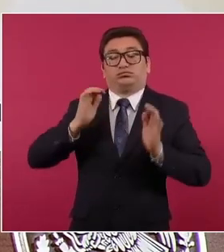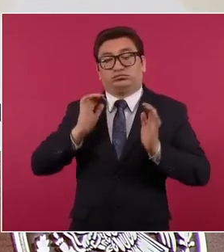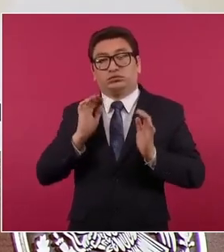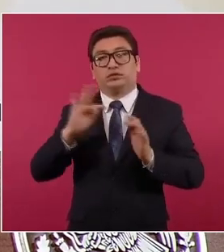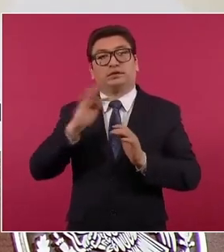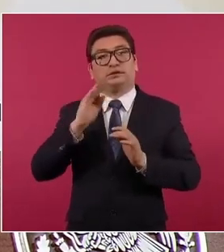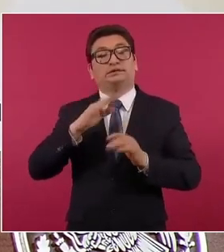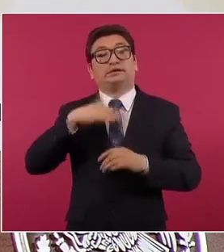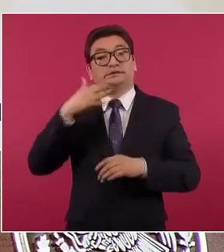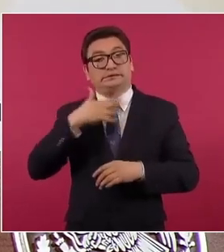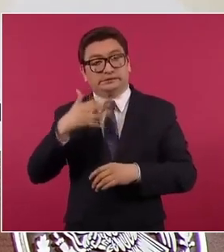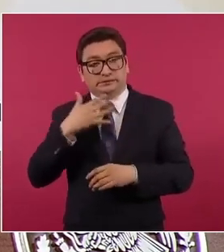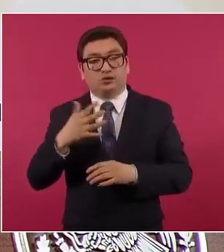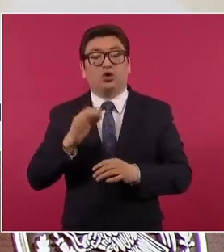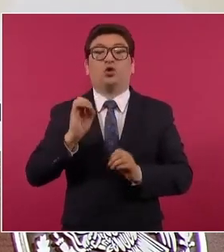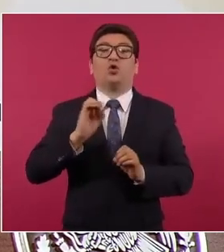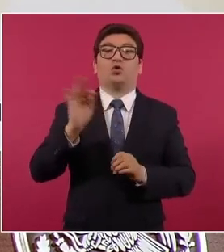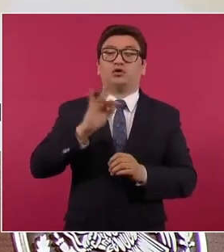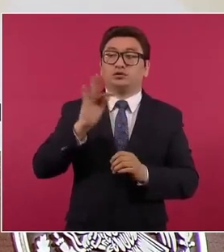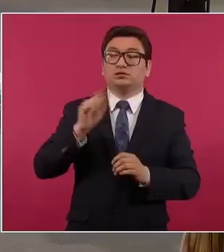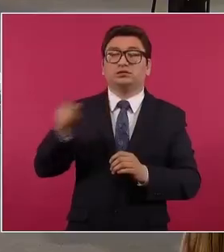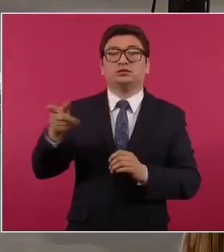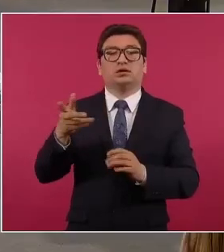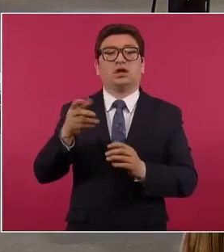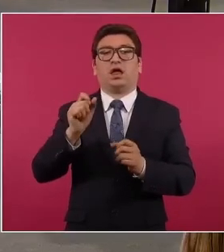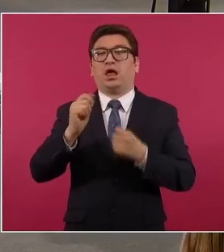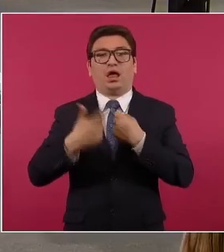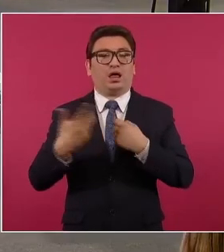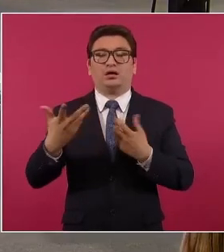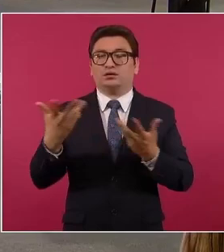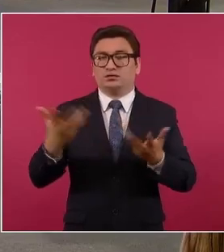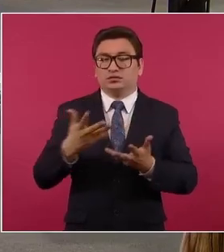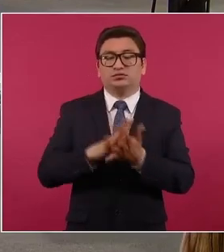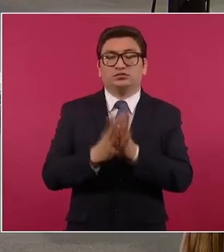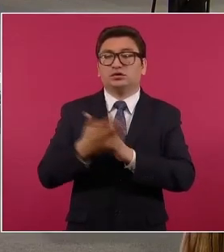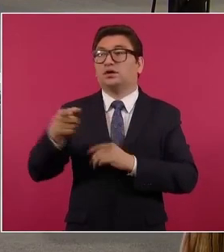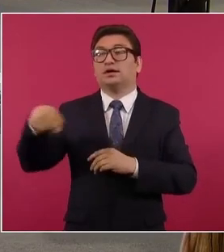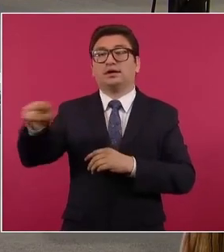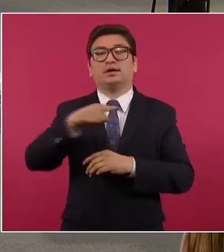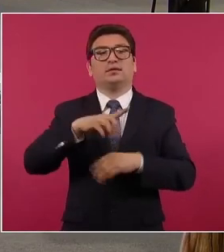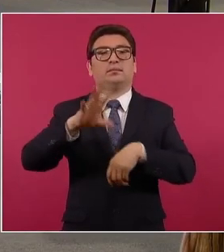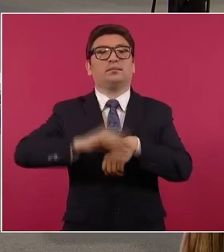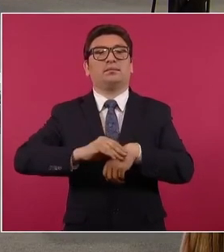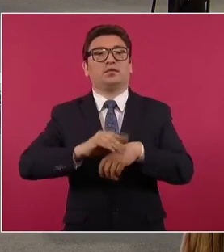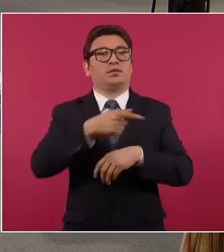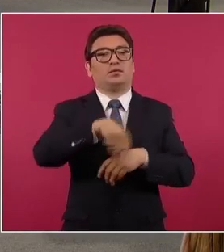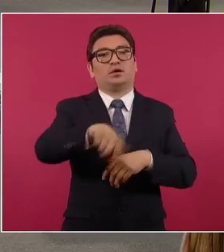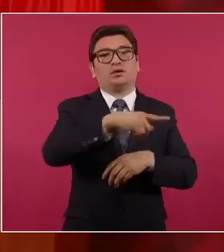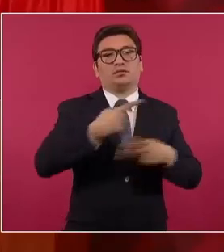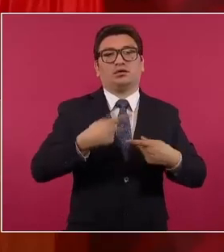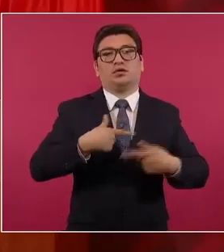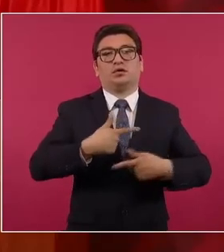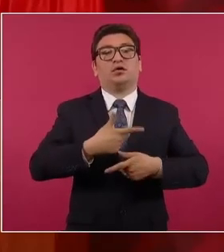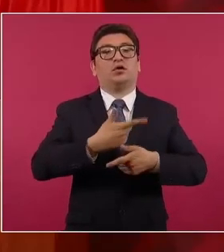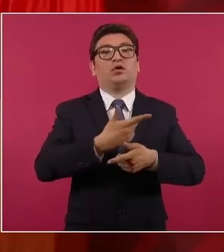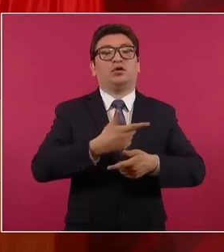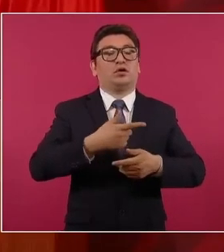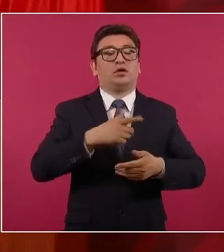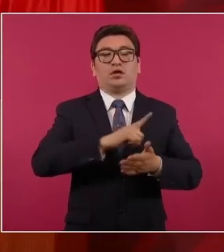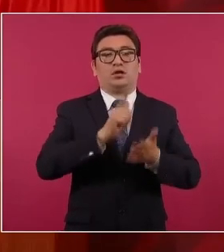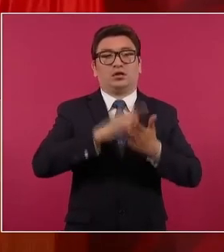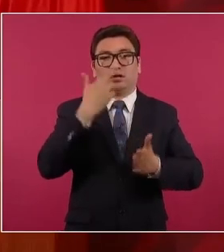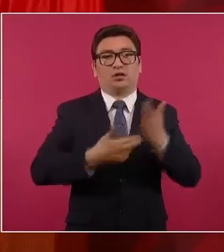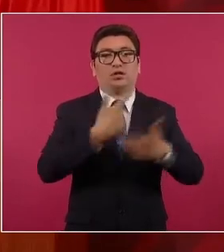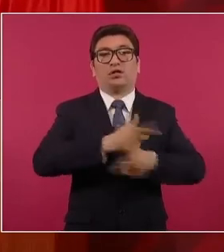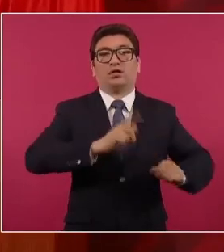actos de corrupción o de algún tipo de situación que permiten que los propios delincuentes puedan escapar, pero